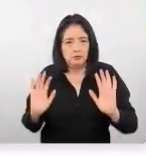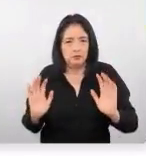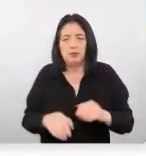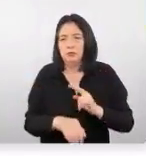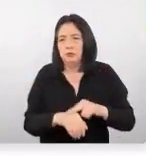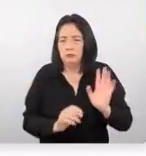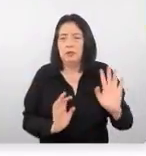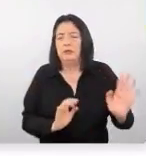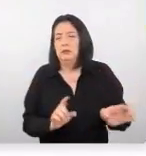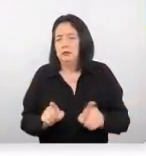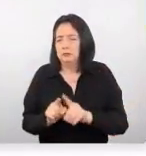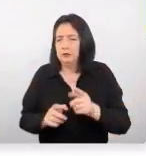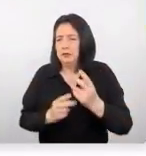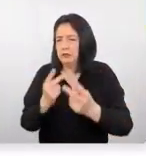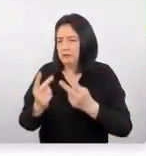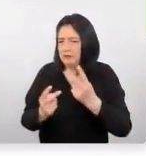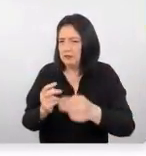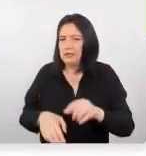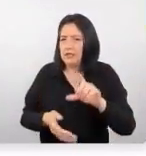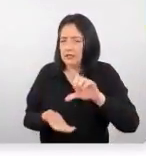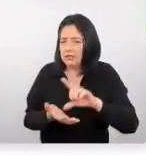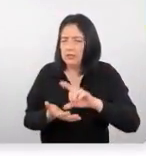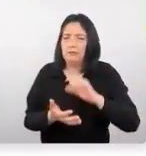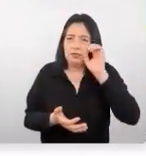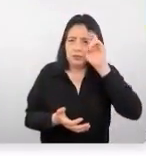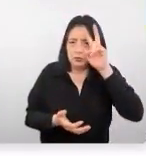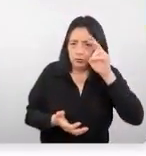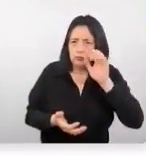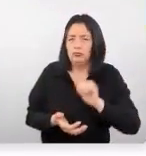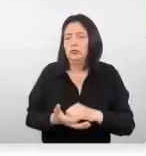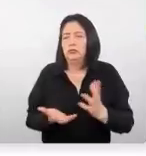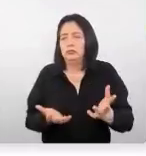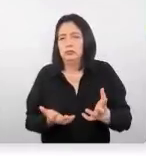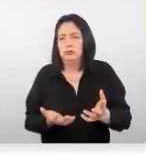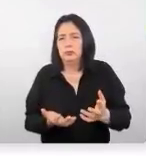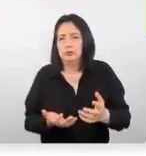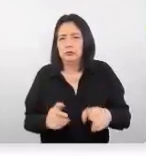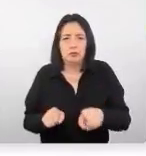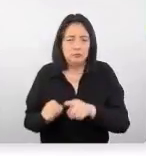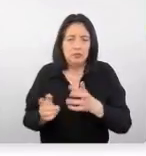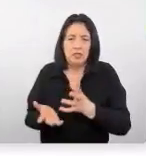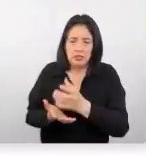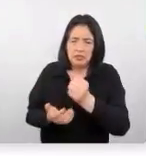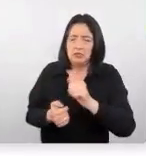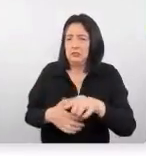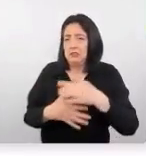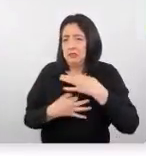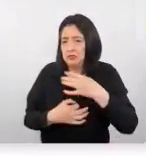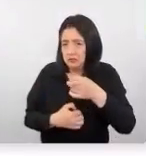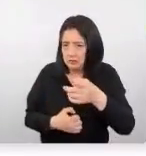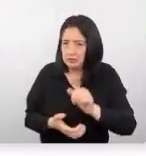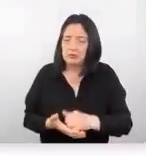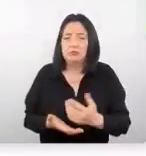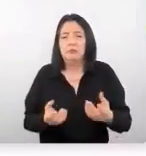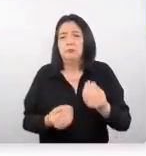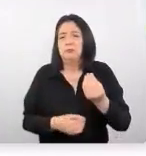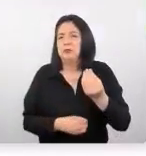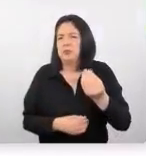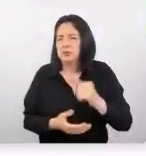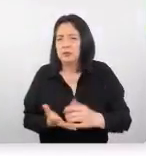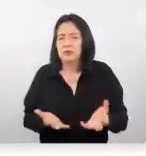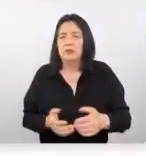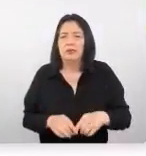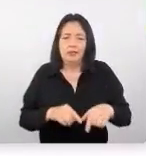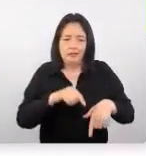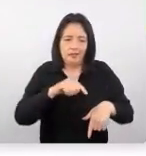lugares que visita Lima Cusco estamos hablando también de Ica y es interesante aquí porque justamente las